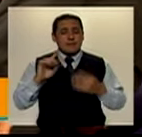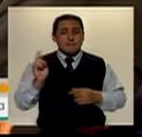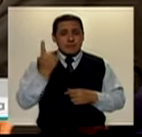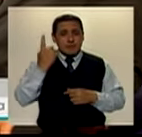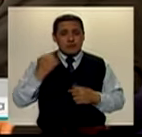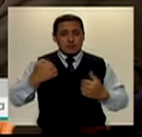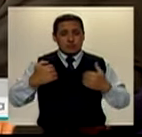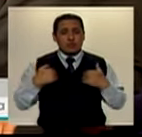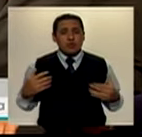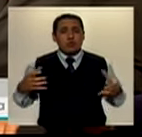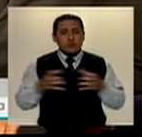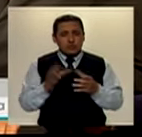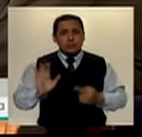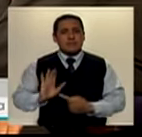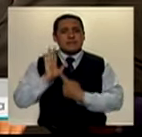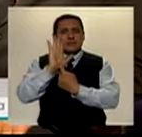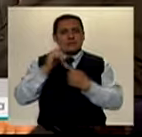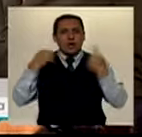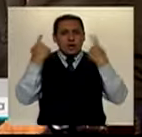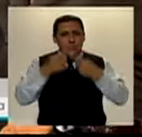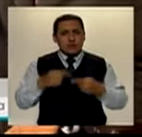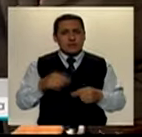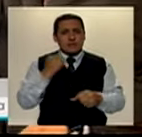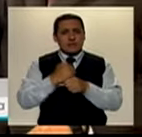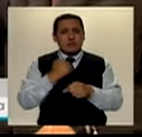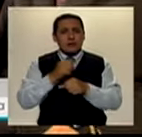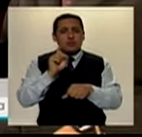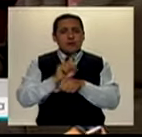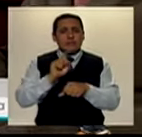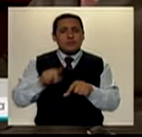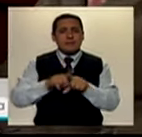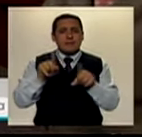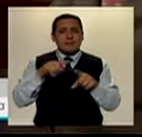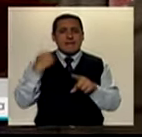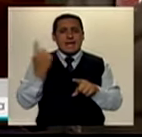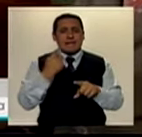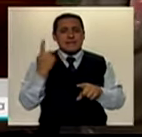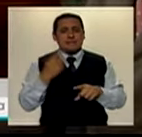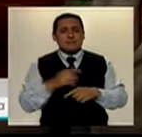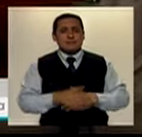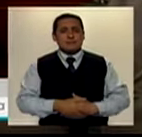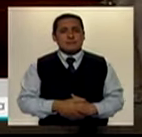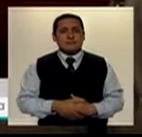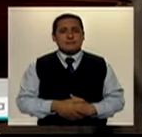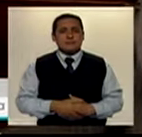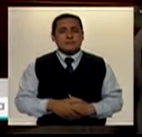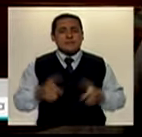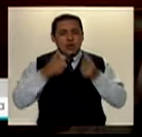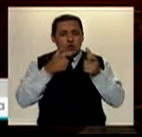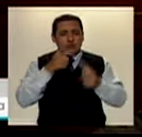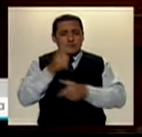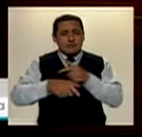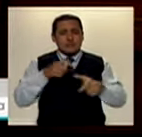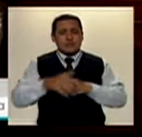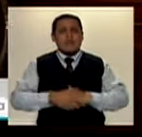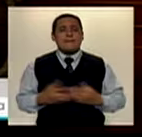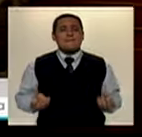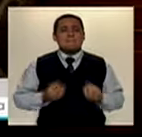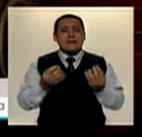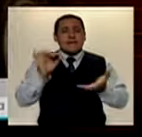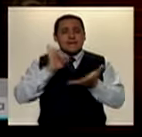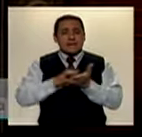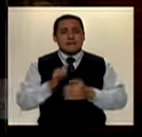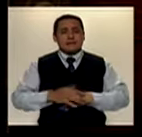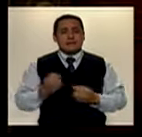lugar, nosotros hemos lanzado una oferta educativa a través de la Gerencia de Seguridad Ciudadana para